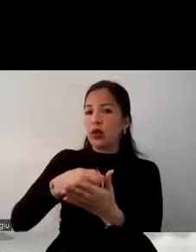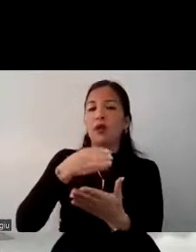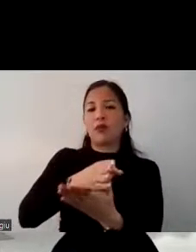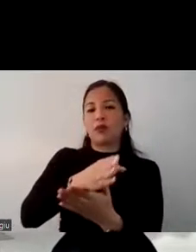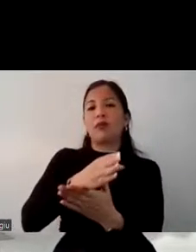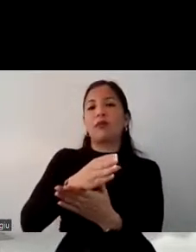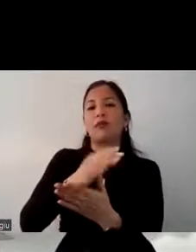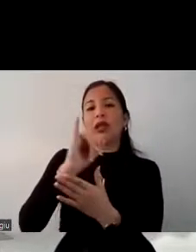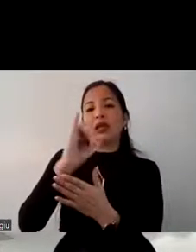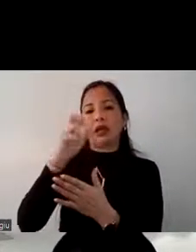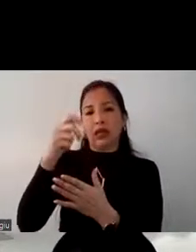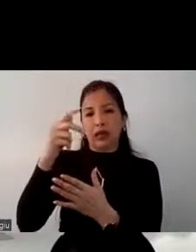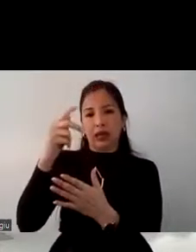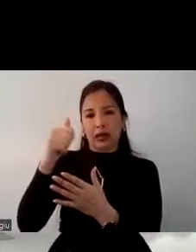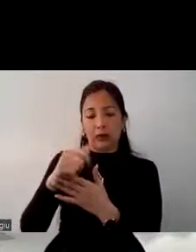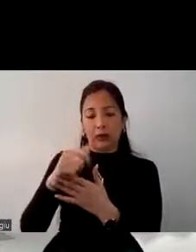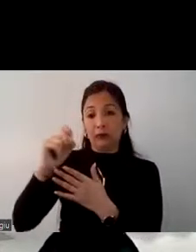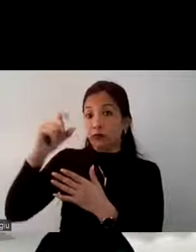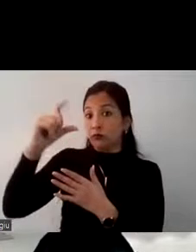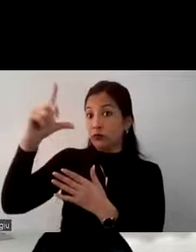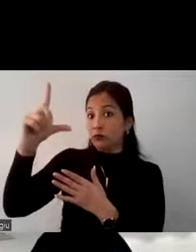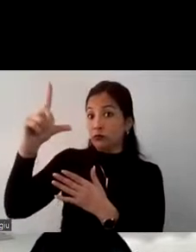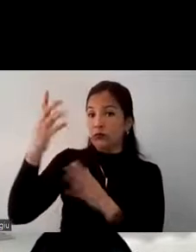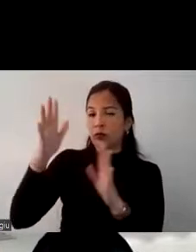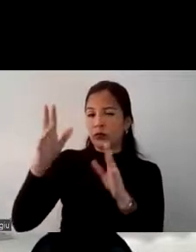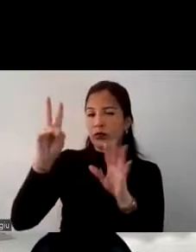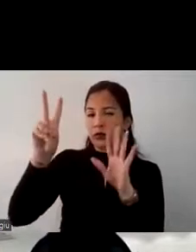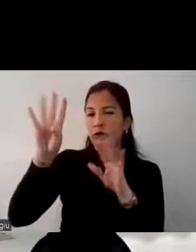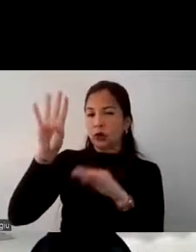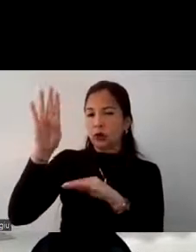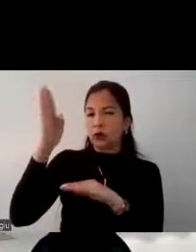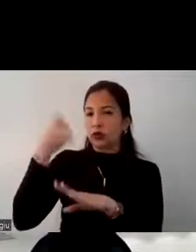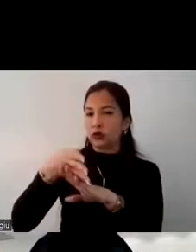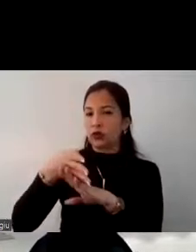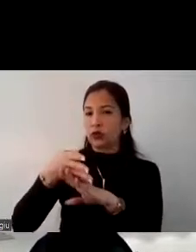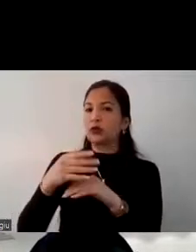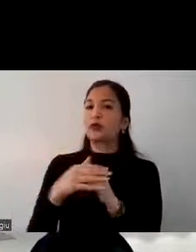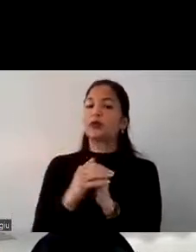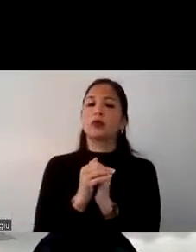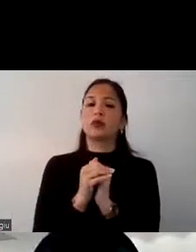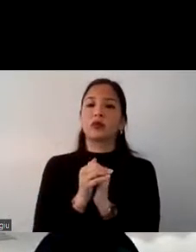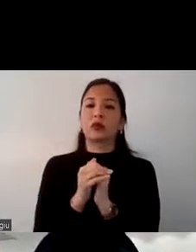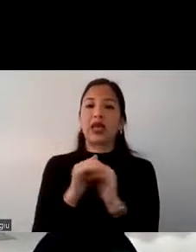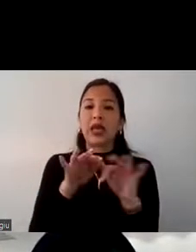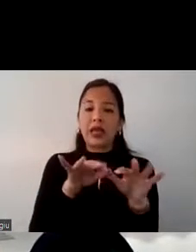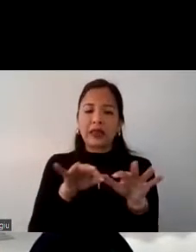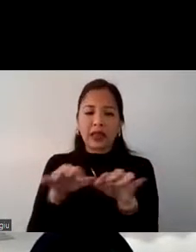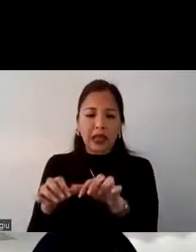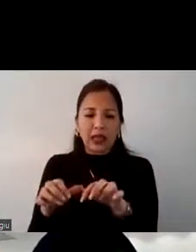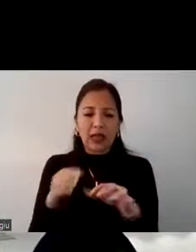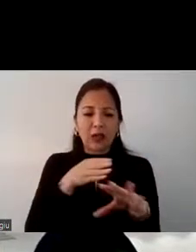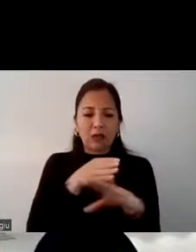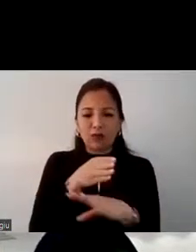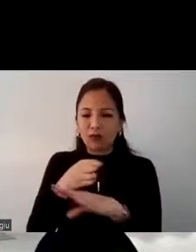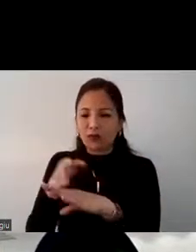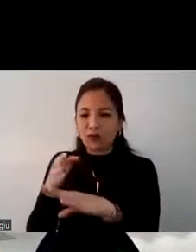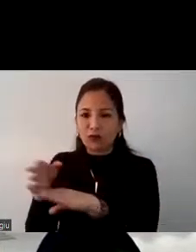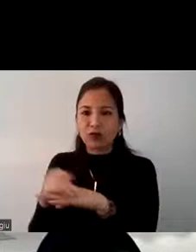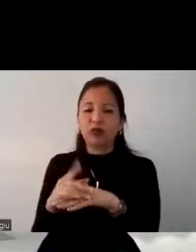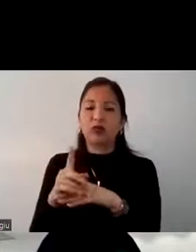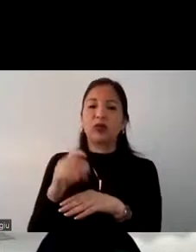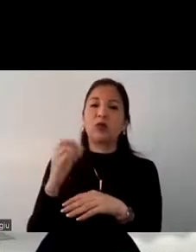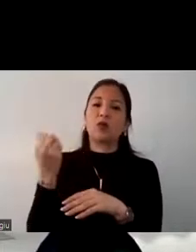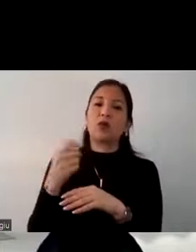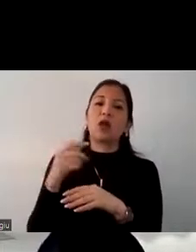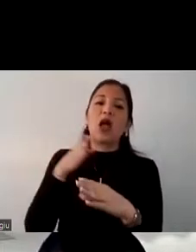en el estrato alto alcanzaría el 79% como se los mencioné el internet y las fuentes de internet son la principal este